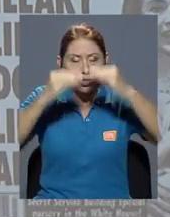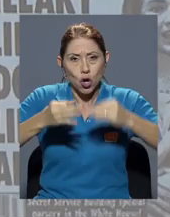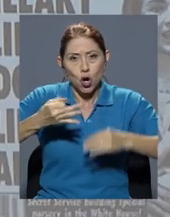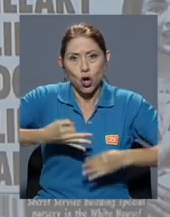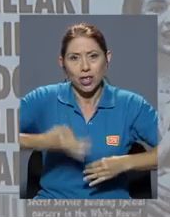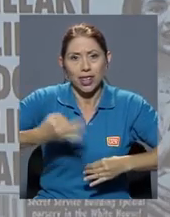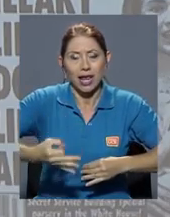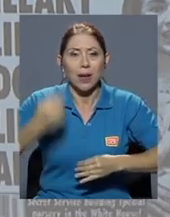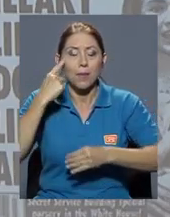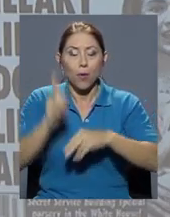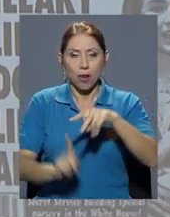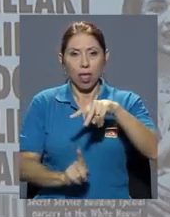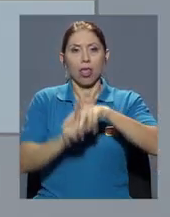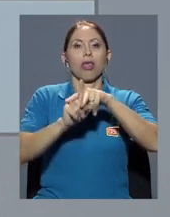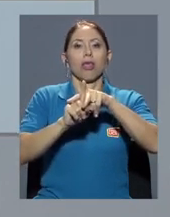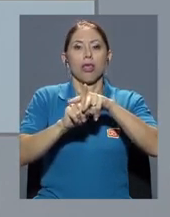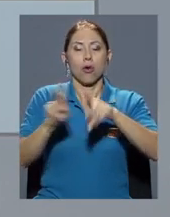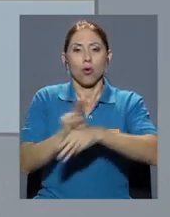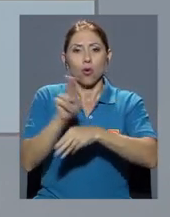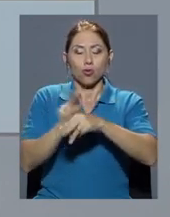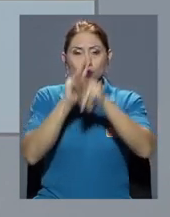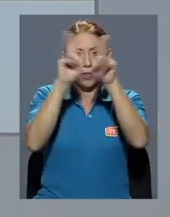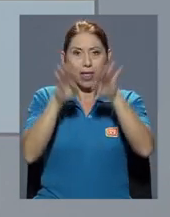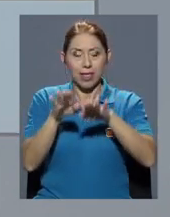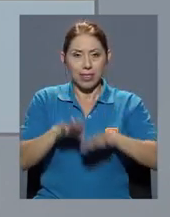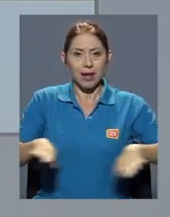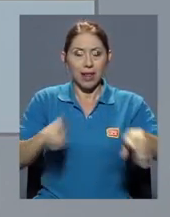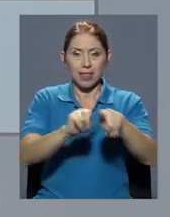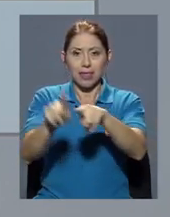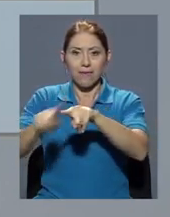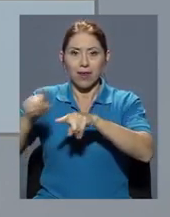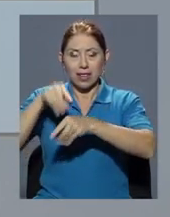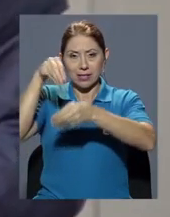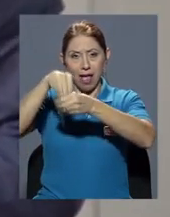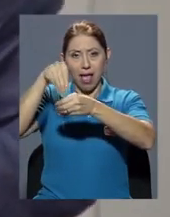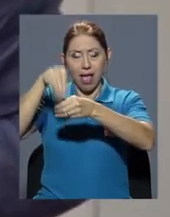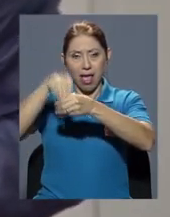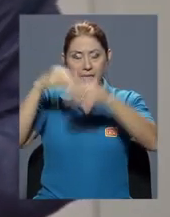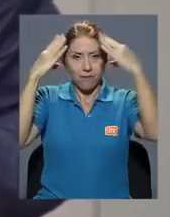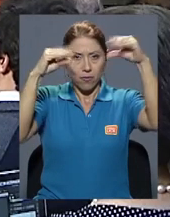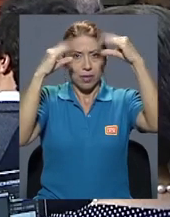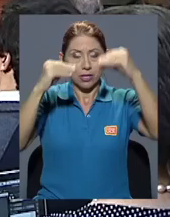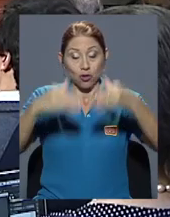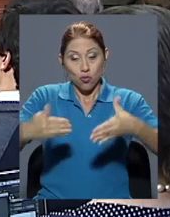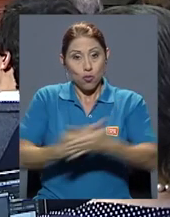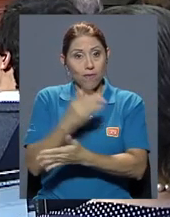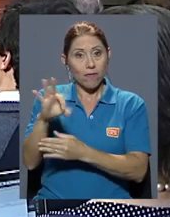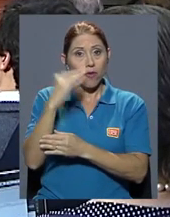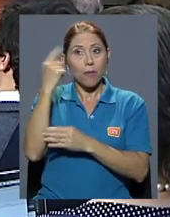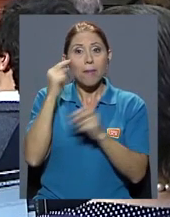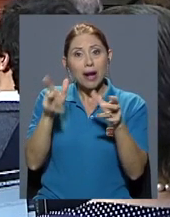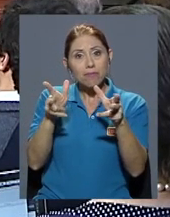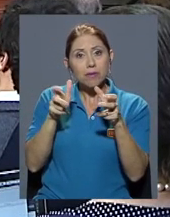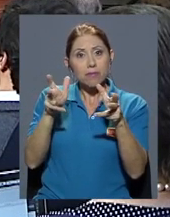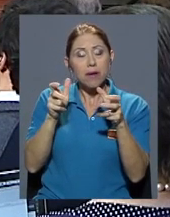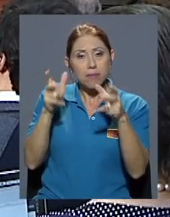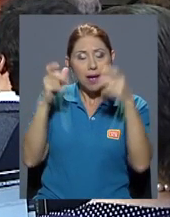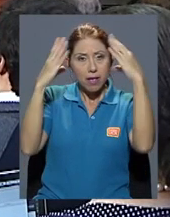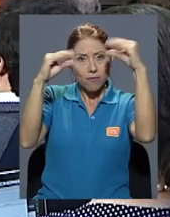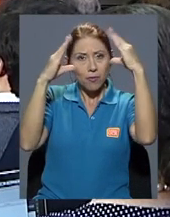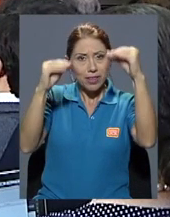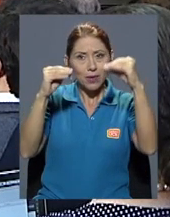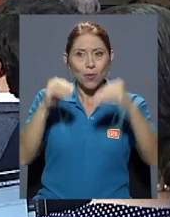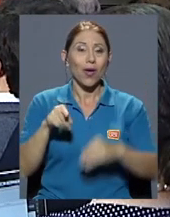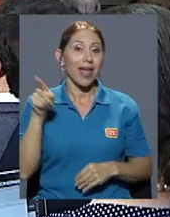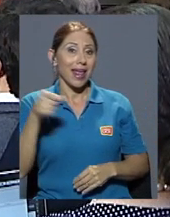y el uso de las nuevas plataformas informativas como el Internet. Ante esta nueva forma de consumo informativo, el comunicador destacó